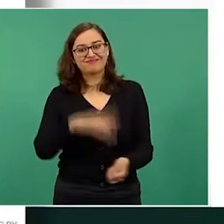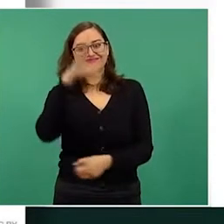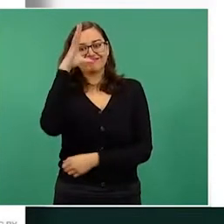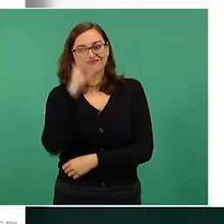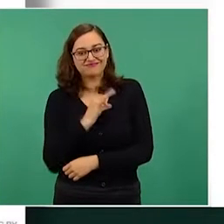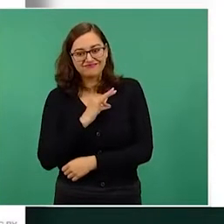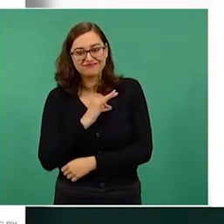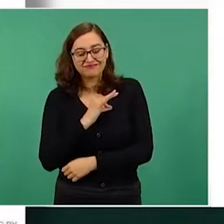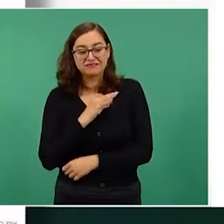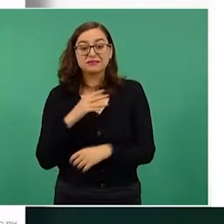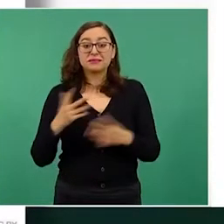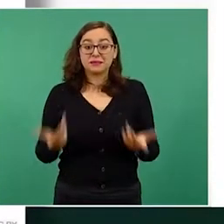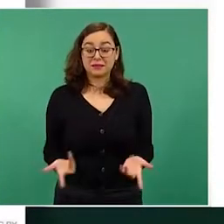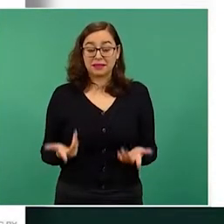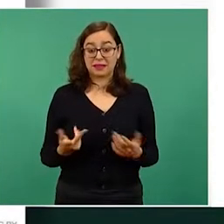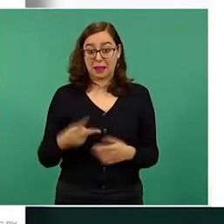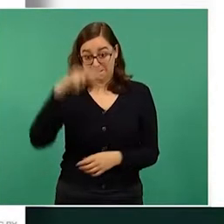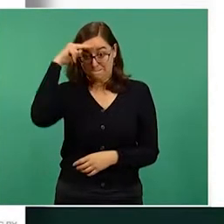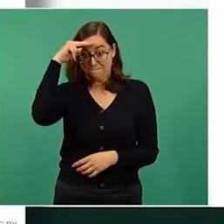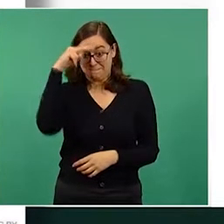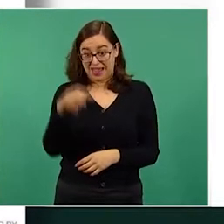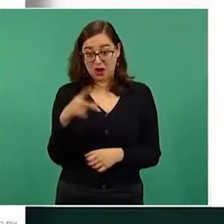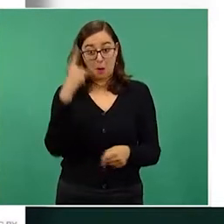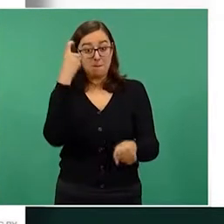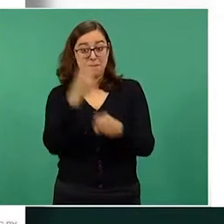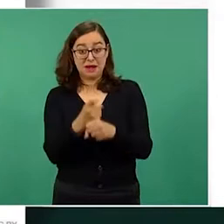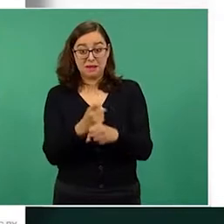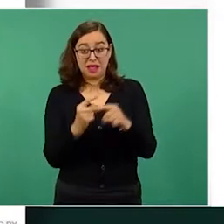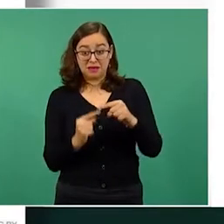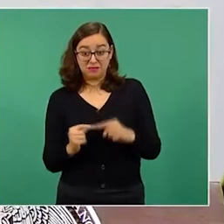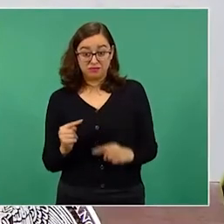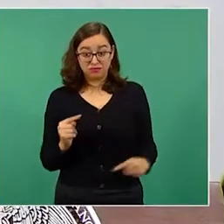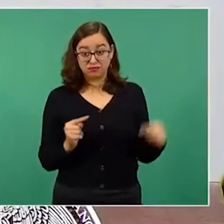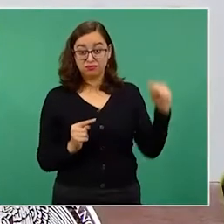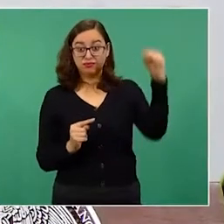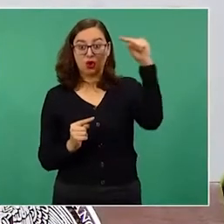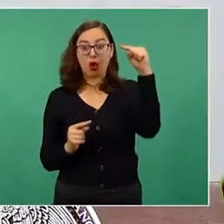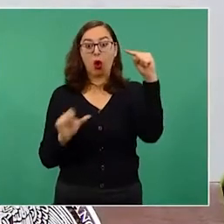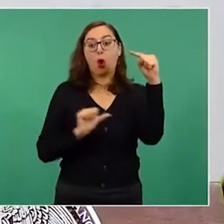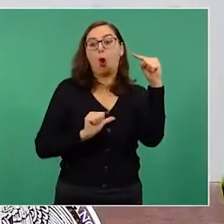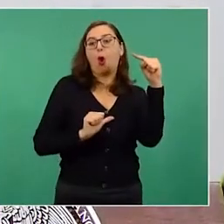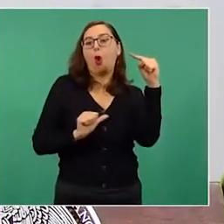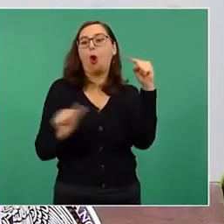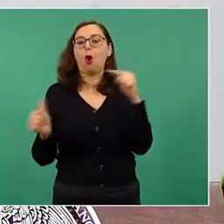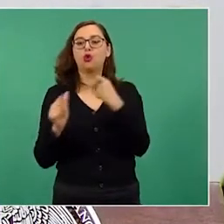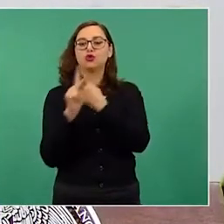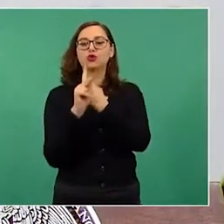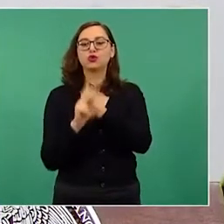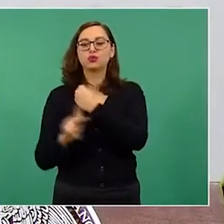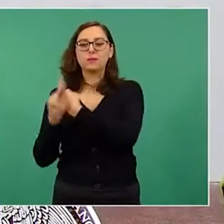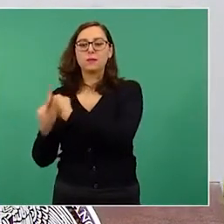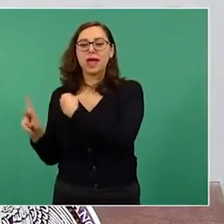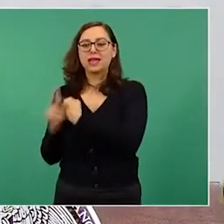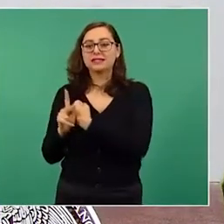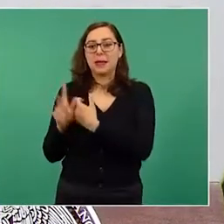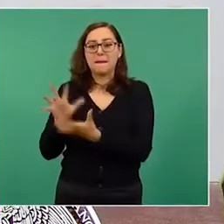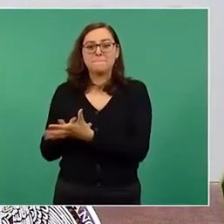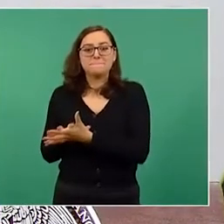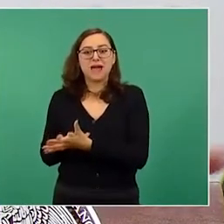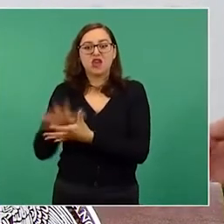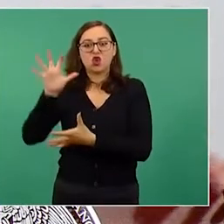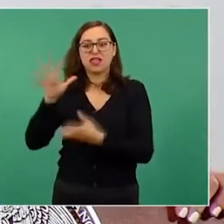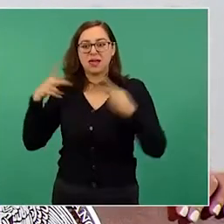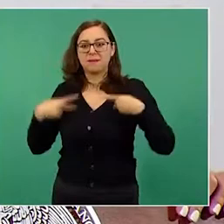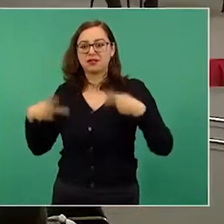que México se presentara por encima de los demás, quitando a los países con mayor presentaje de índice como Perú, Ecuador y